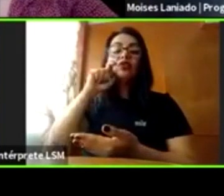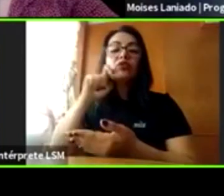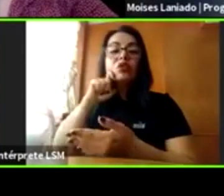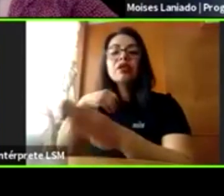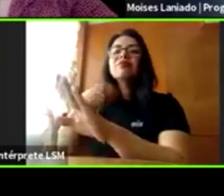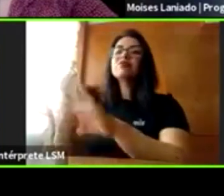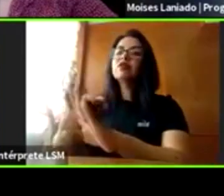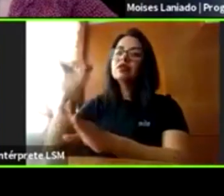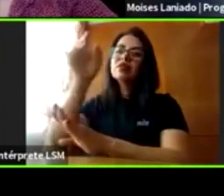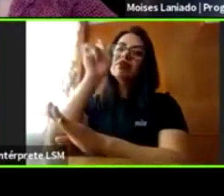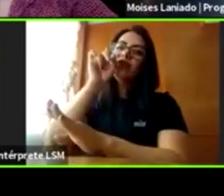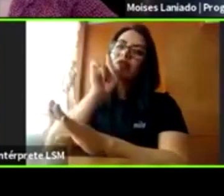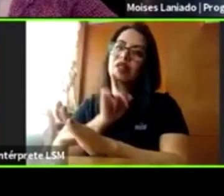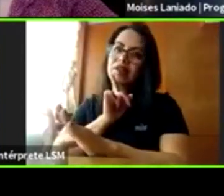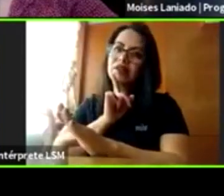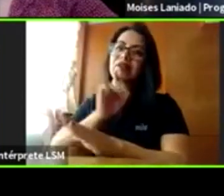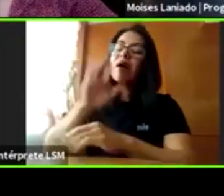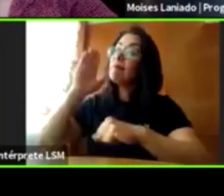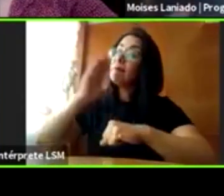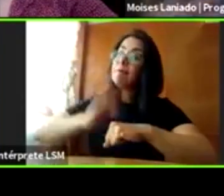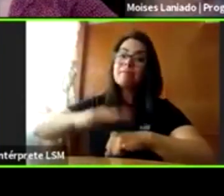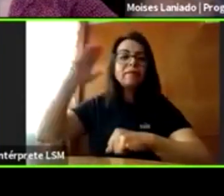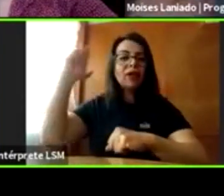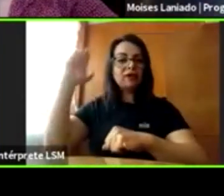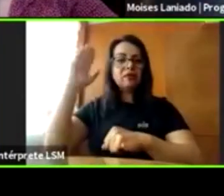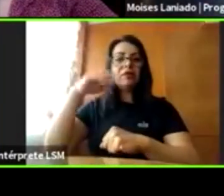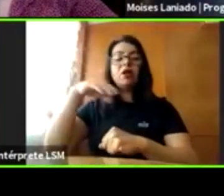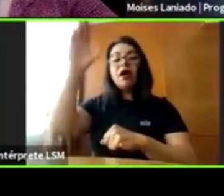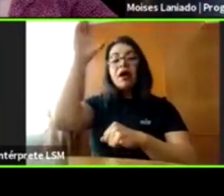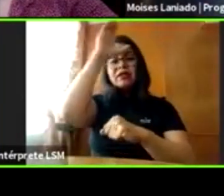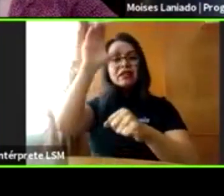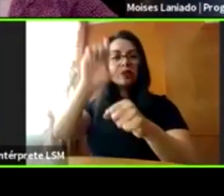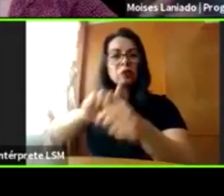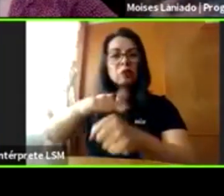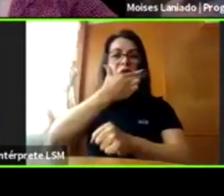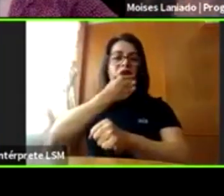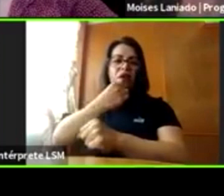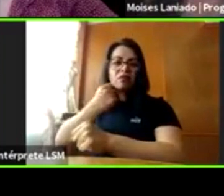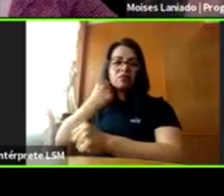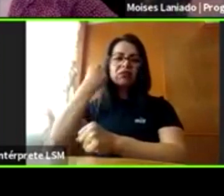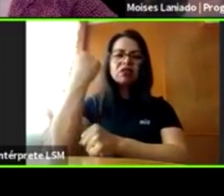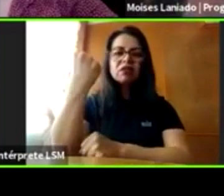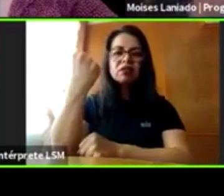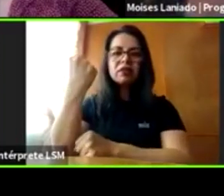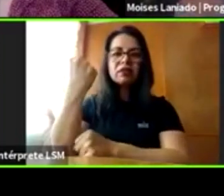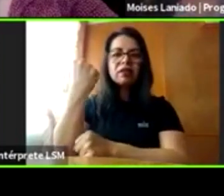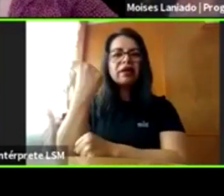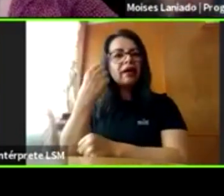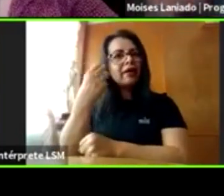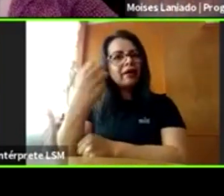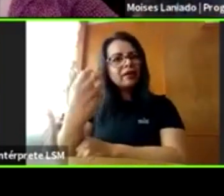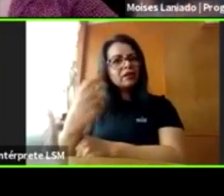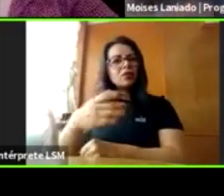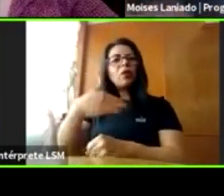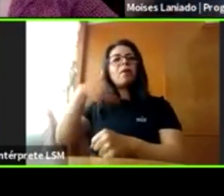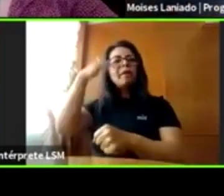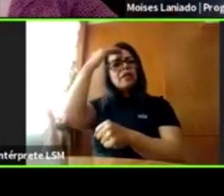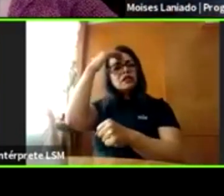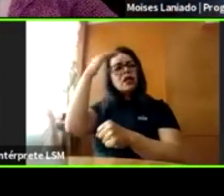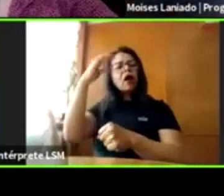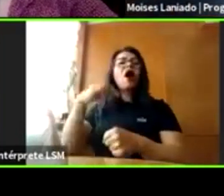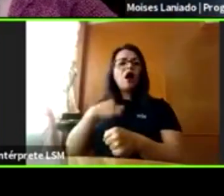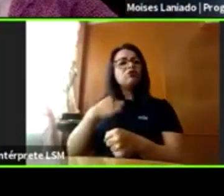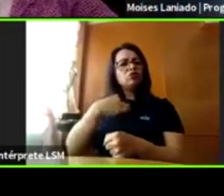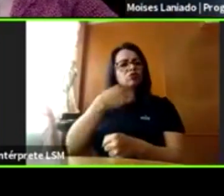esta cultura machista, esta cultura patriarcal, nos hace sentir que como hombres tenemos un poder sobre